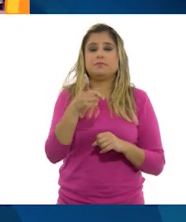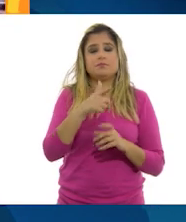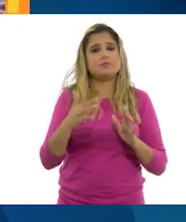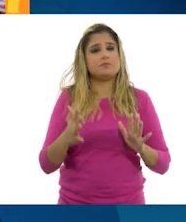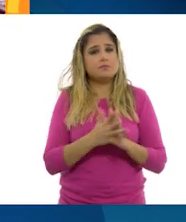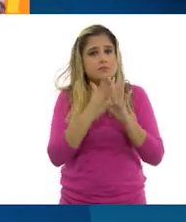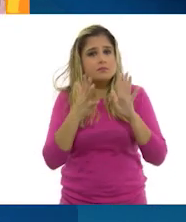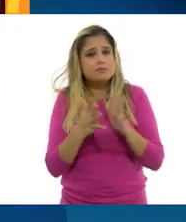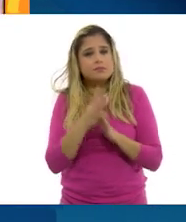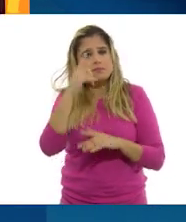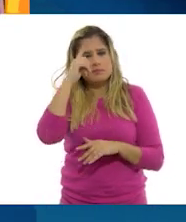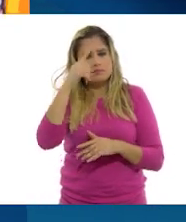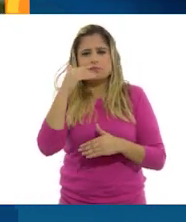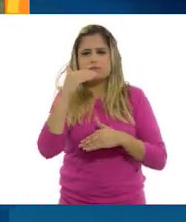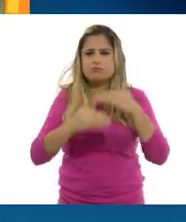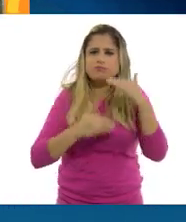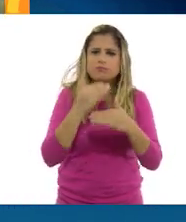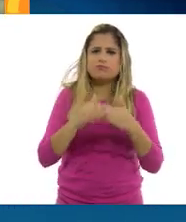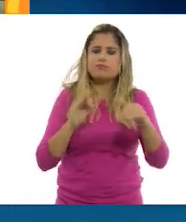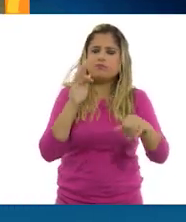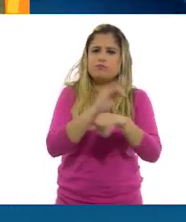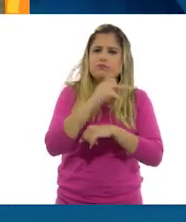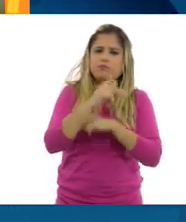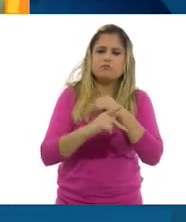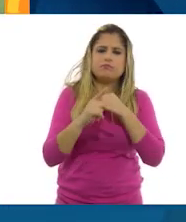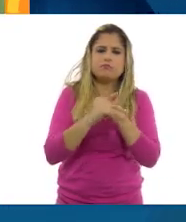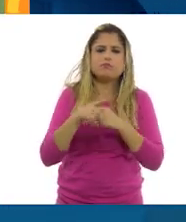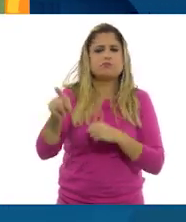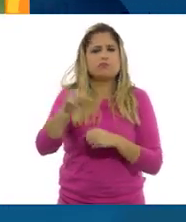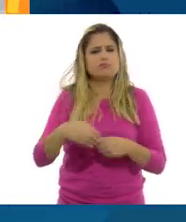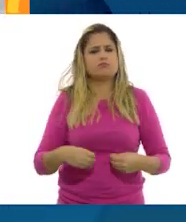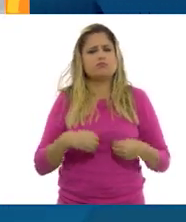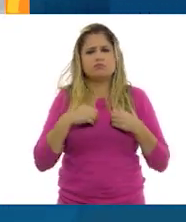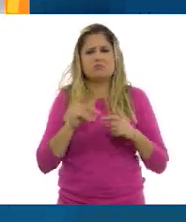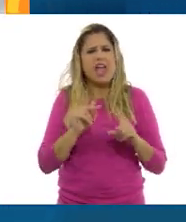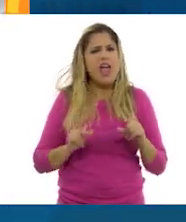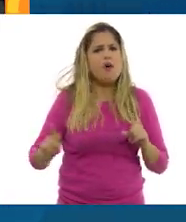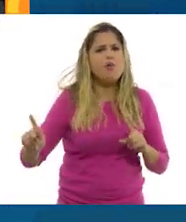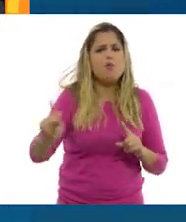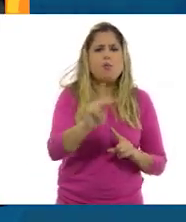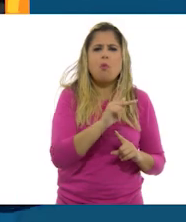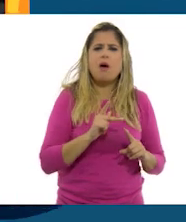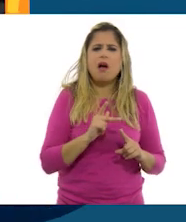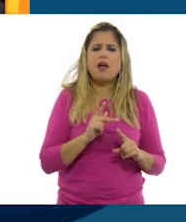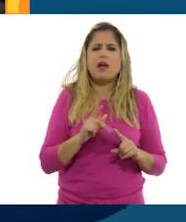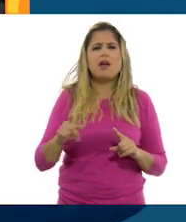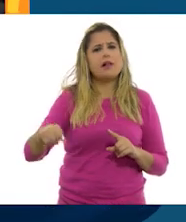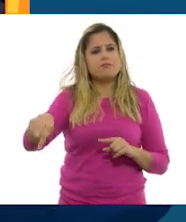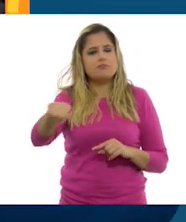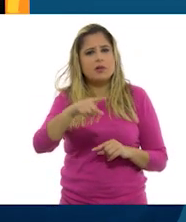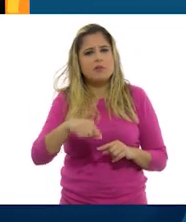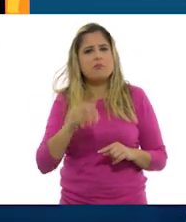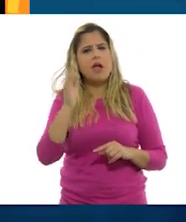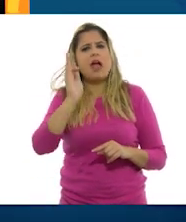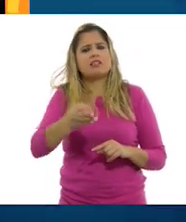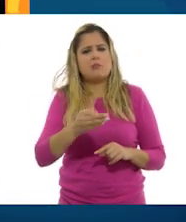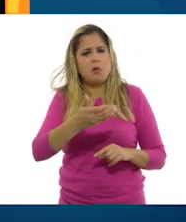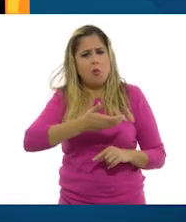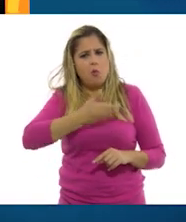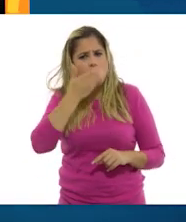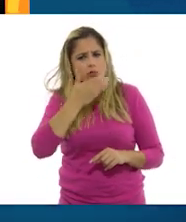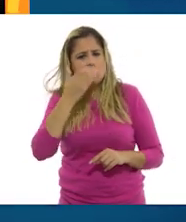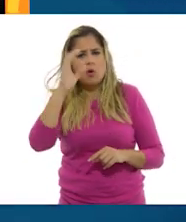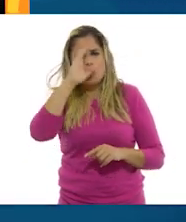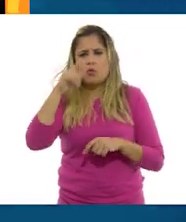en el desarrollo del país, ellos viven como nosotros, ellos aceptan nuestras costumbres